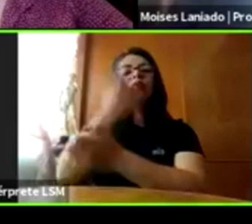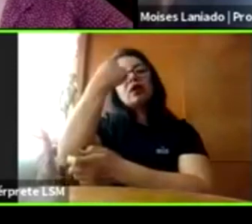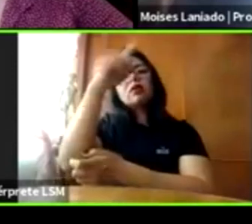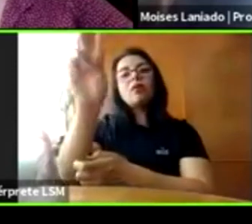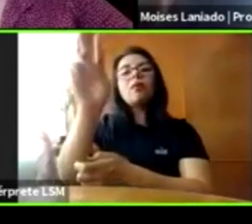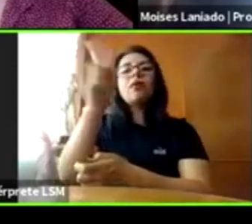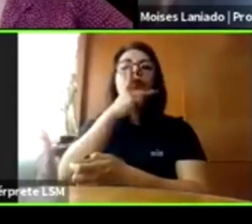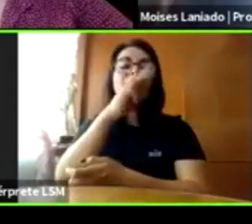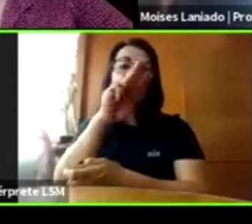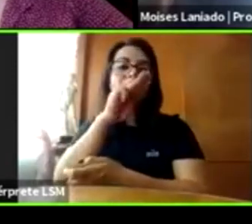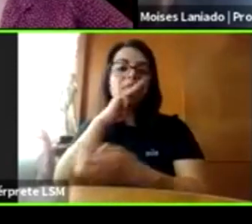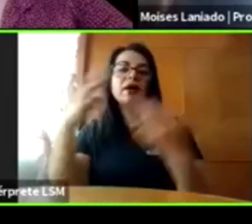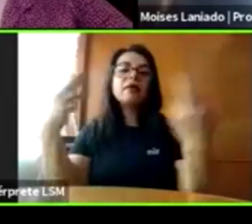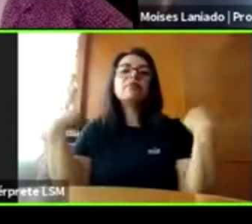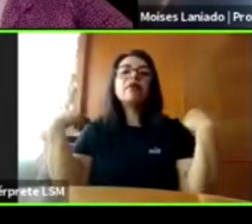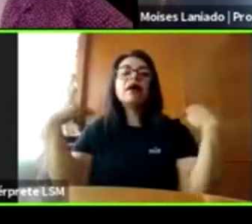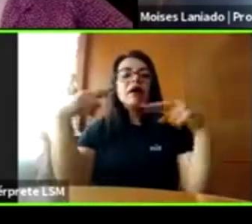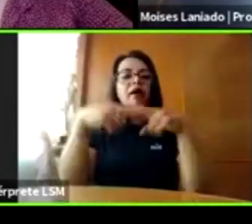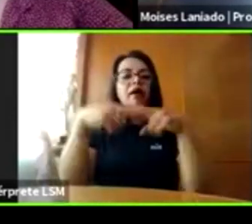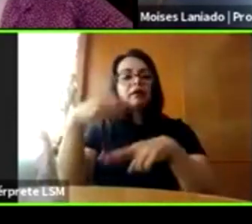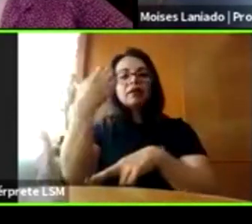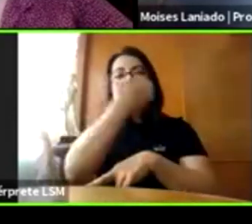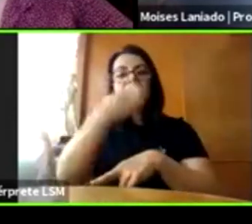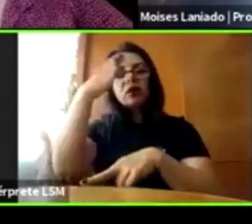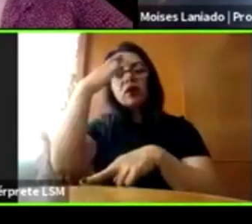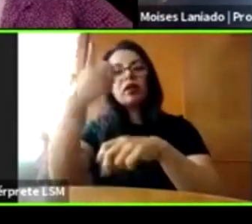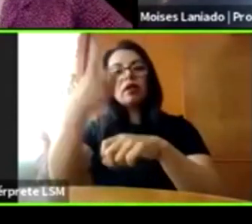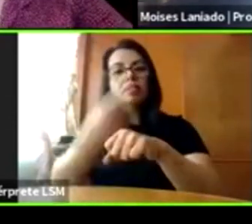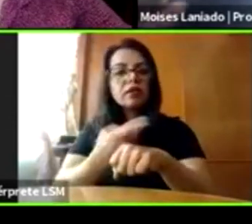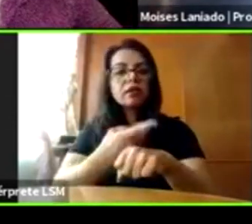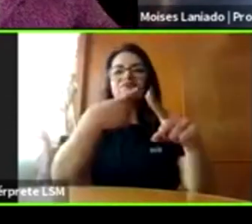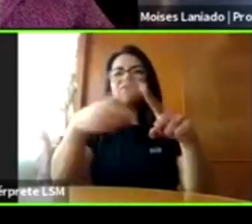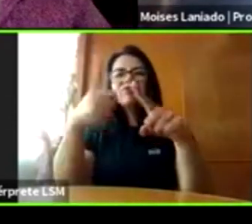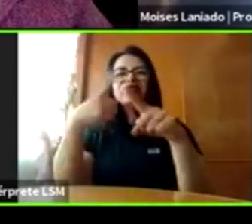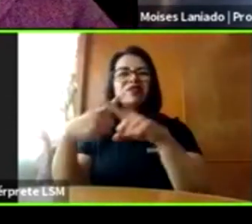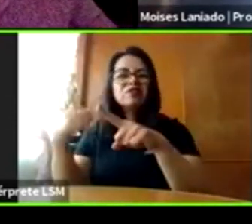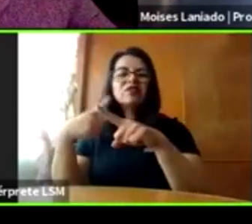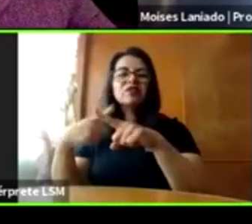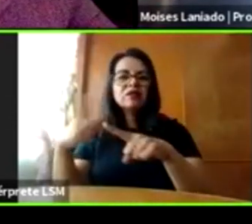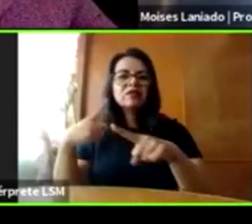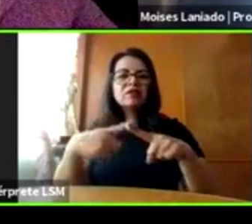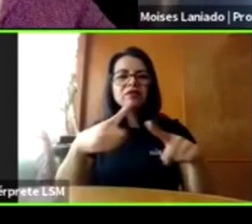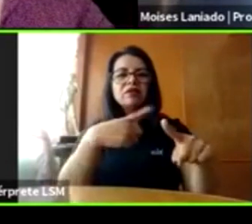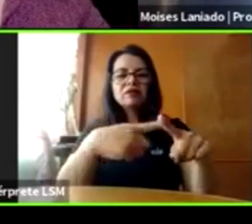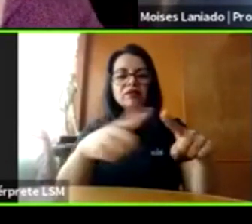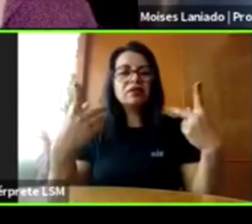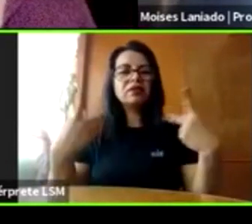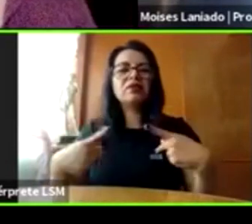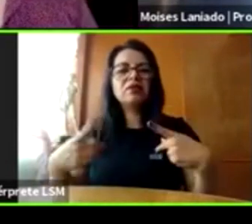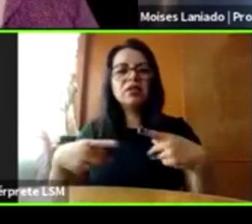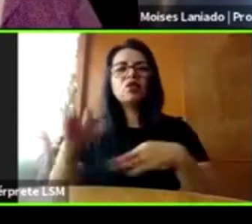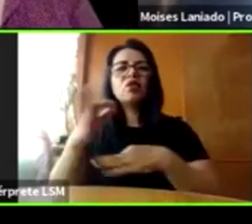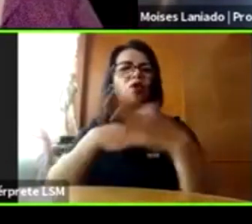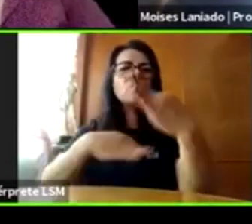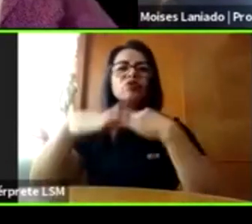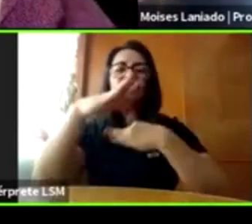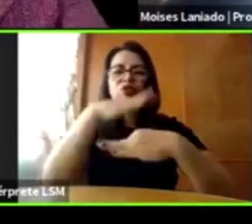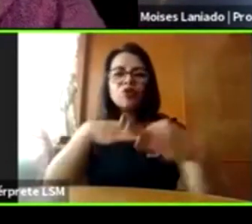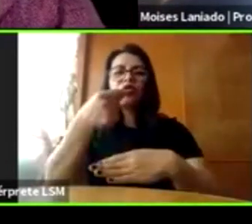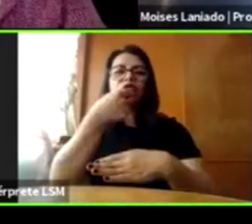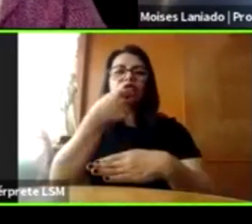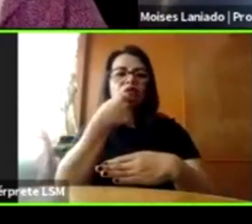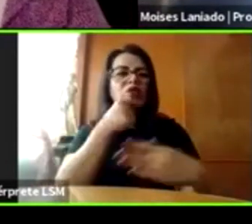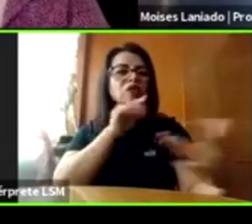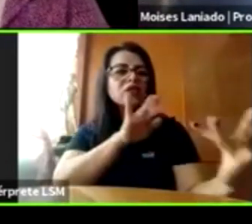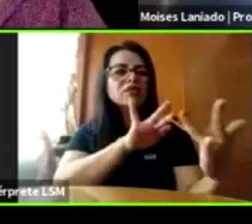administrativos de escuelas, dirigentes de movimientos juveniles, etcétera, todos los que tienen contacto con niños, gimnasios,